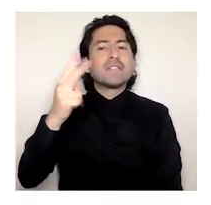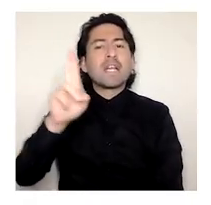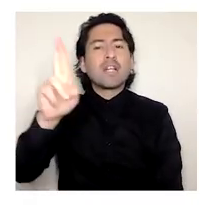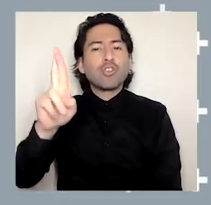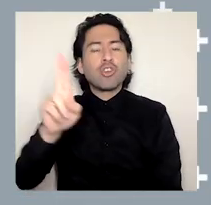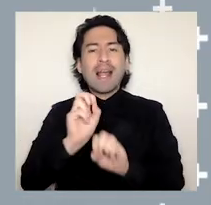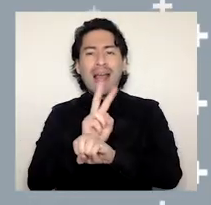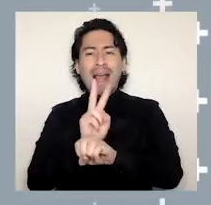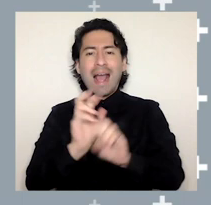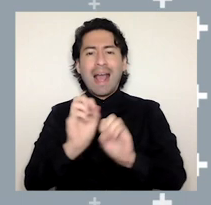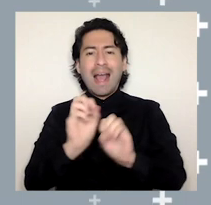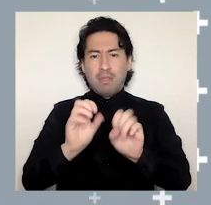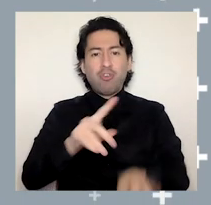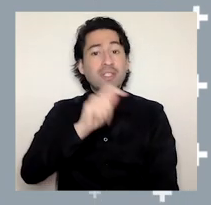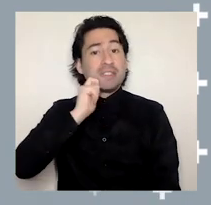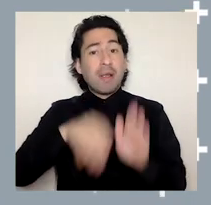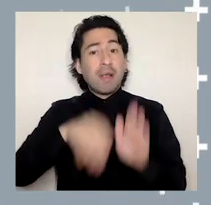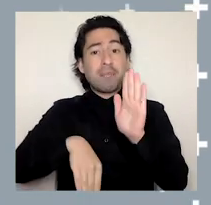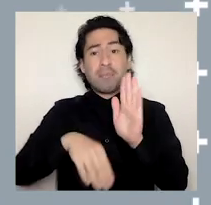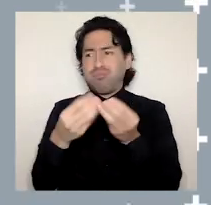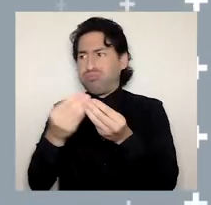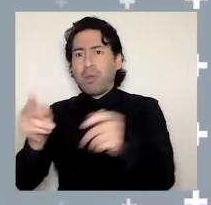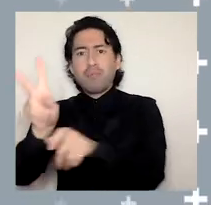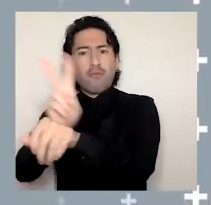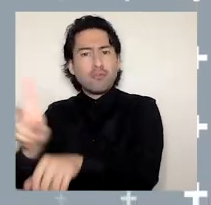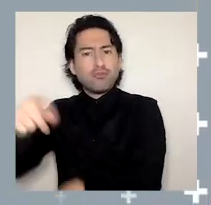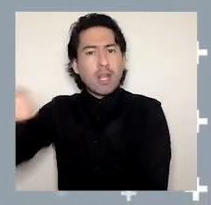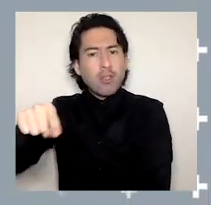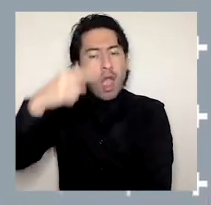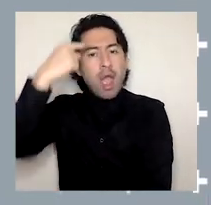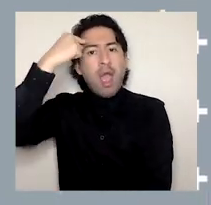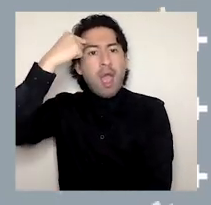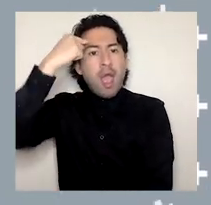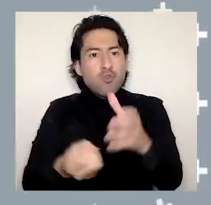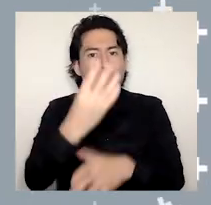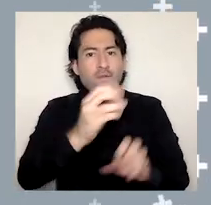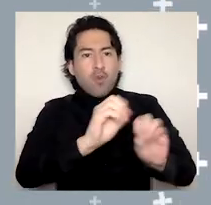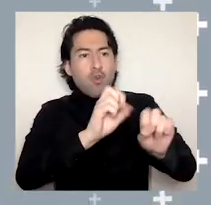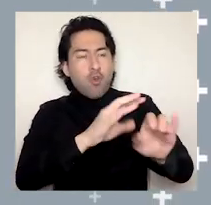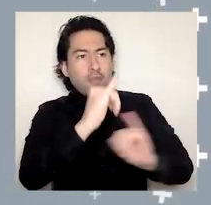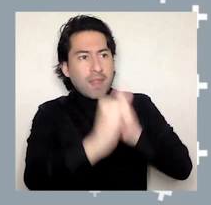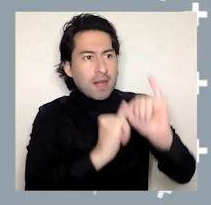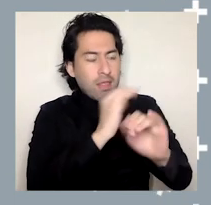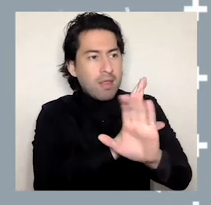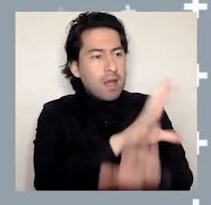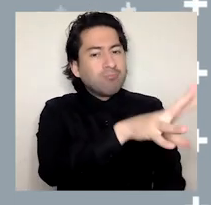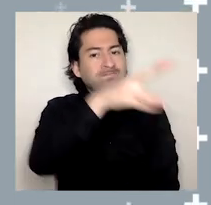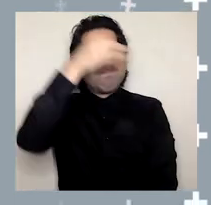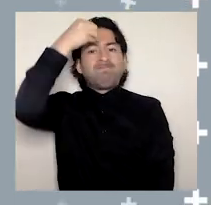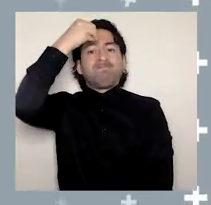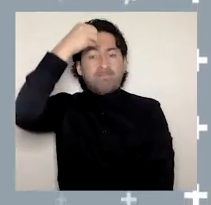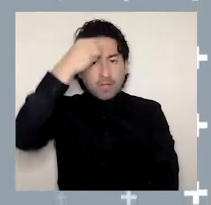Implicó que más de 709 académicos se apropiaran de esta inédita forma de impartir docencia universitaria.